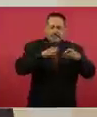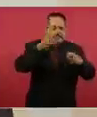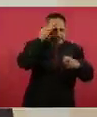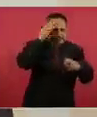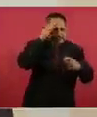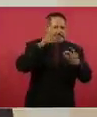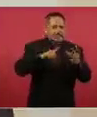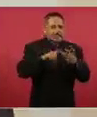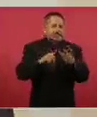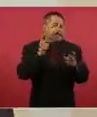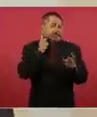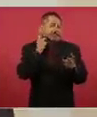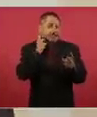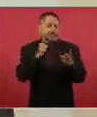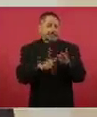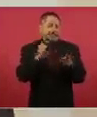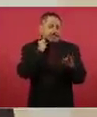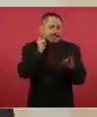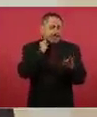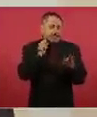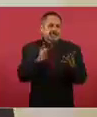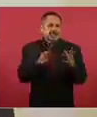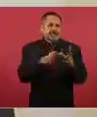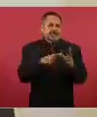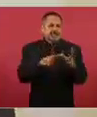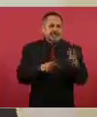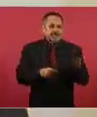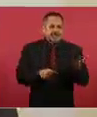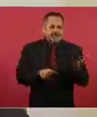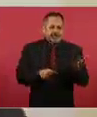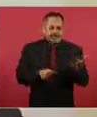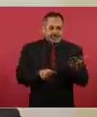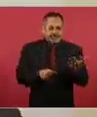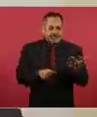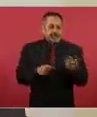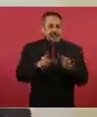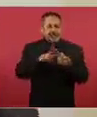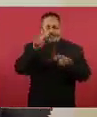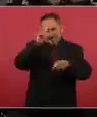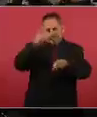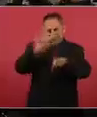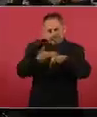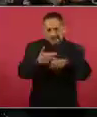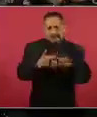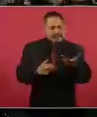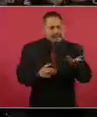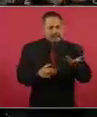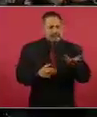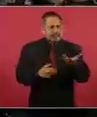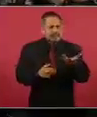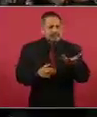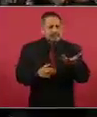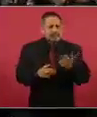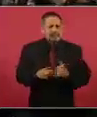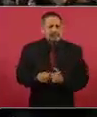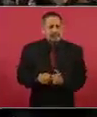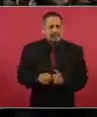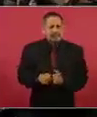un diputado, un senador, un consejero del